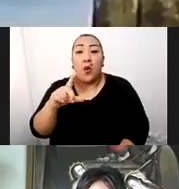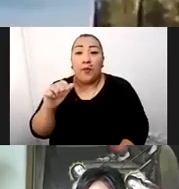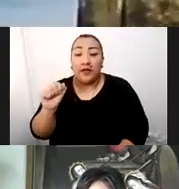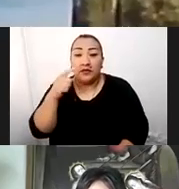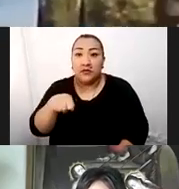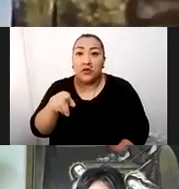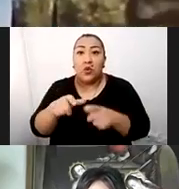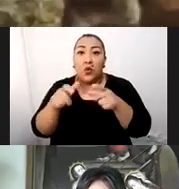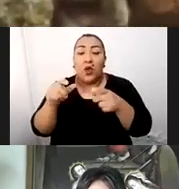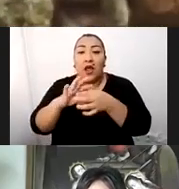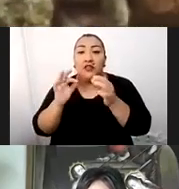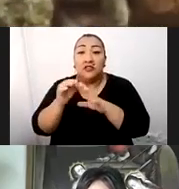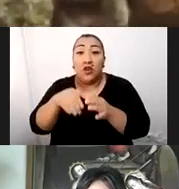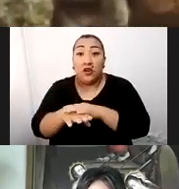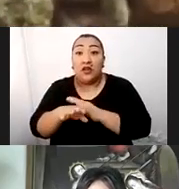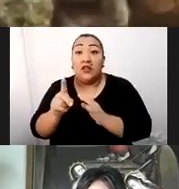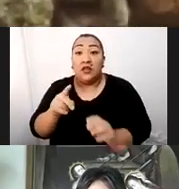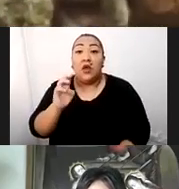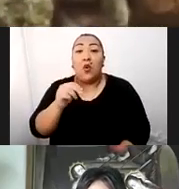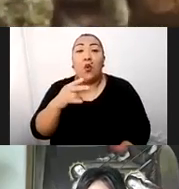Arqueológico de Huaman Marca.